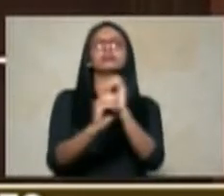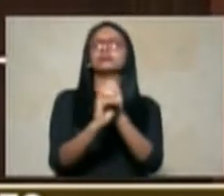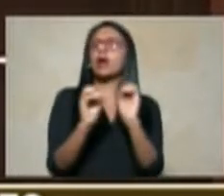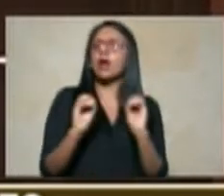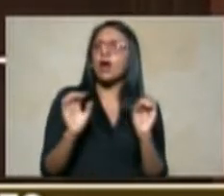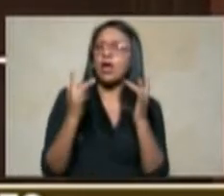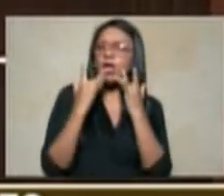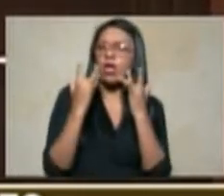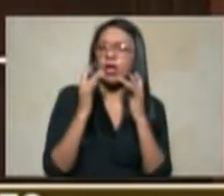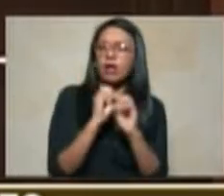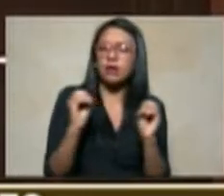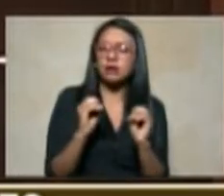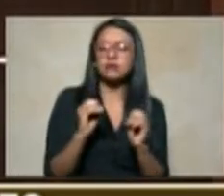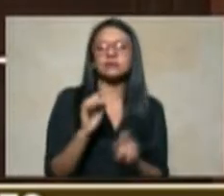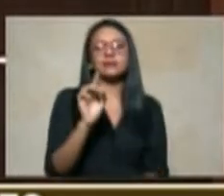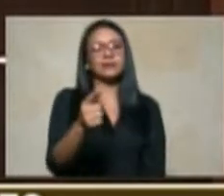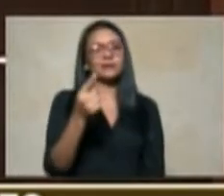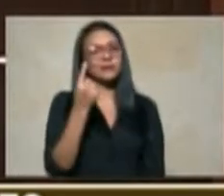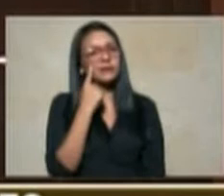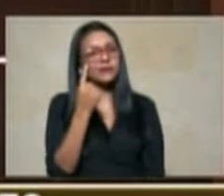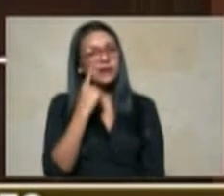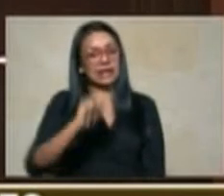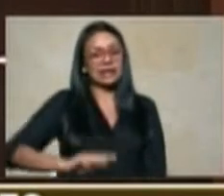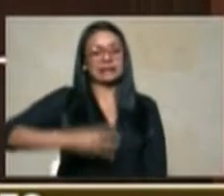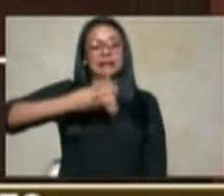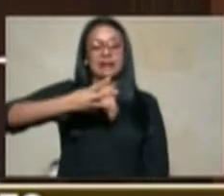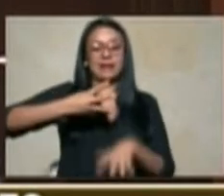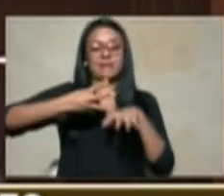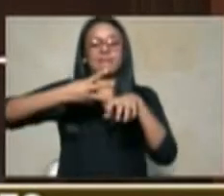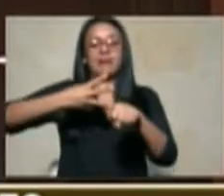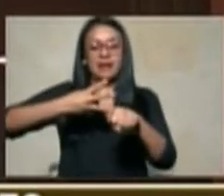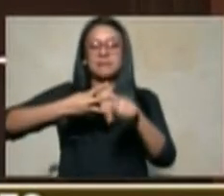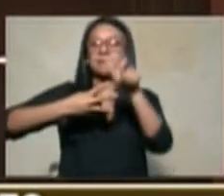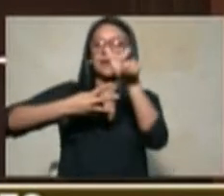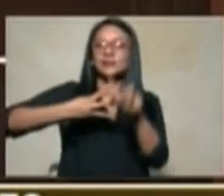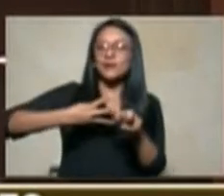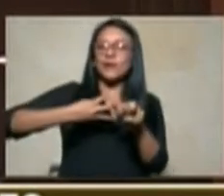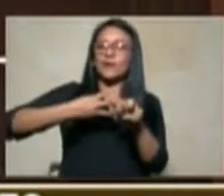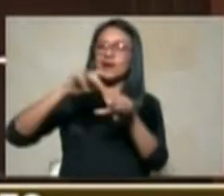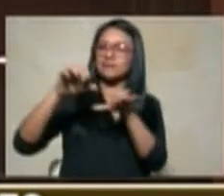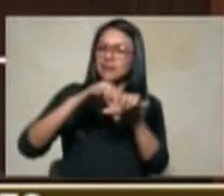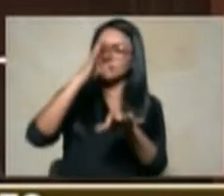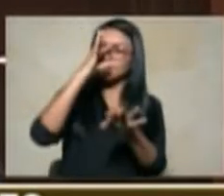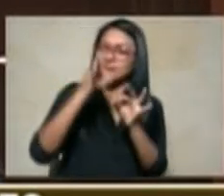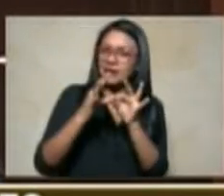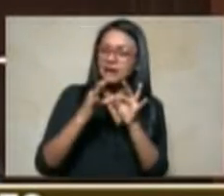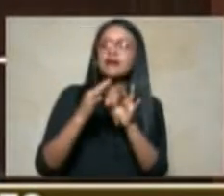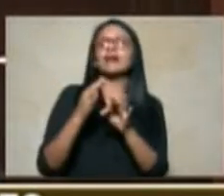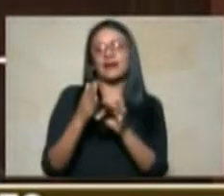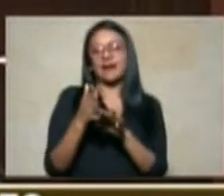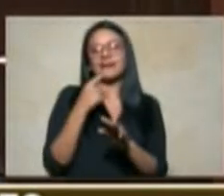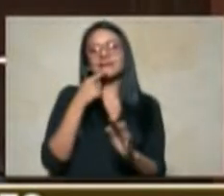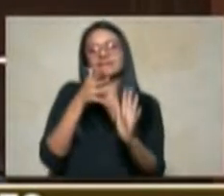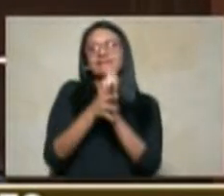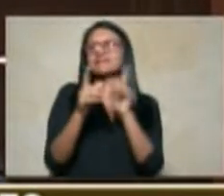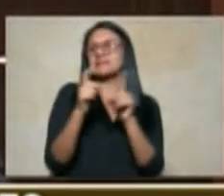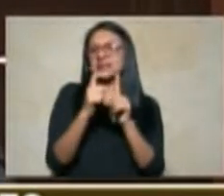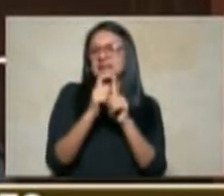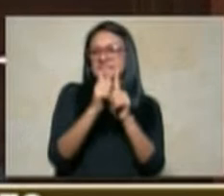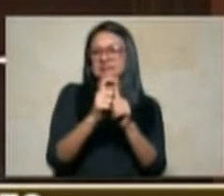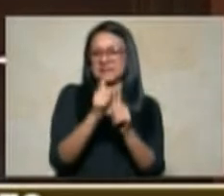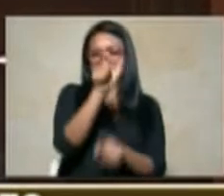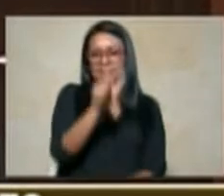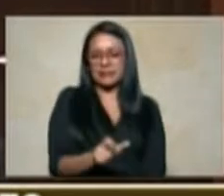condición de tercero exento de buena fe cada vez más los jueces de la república vienen pregonando la tesis